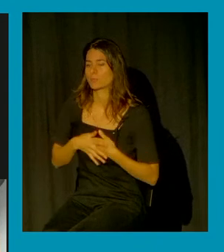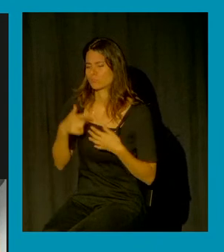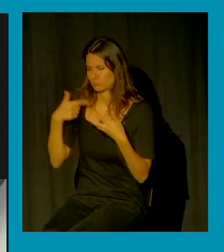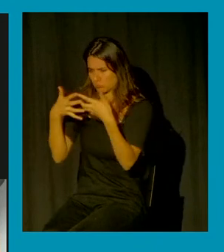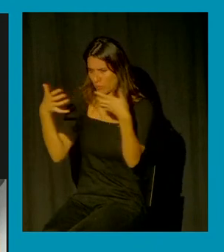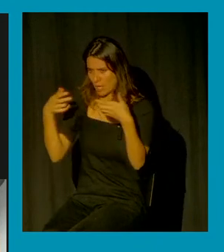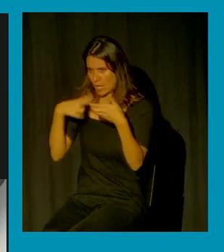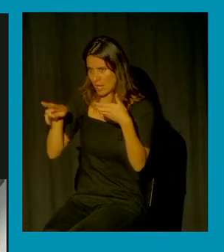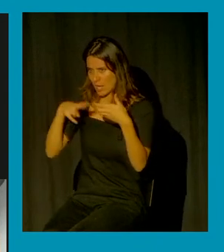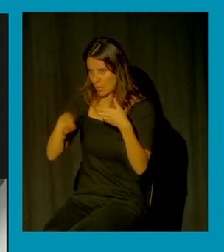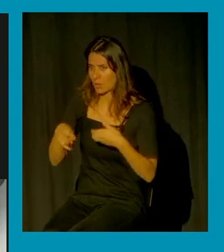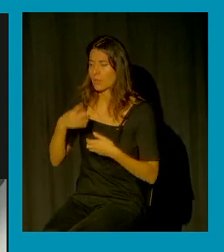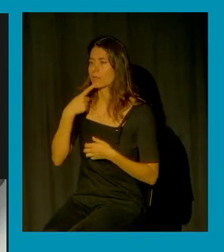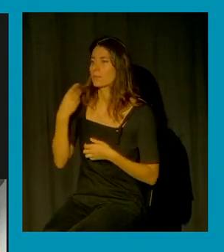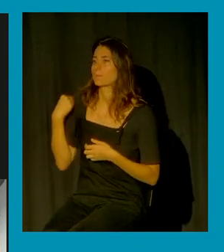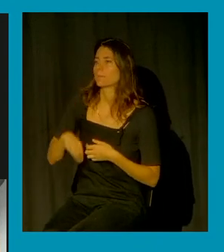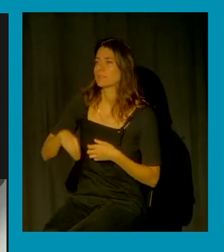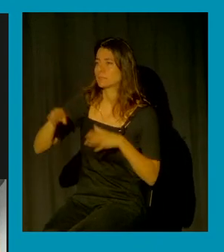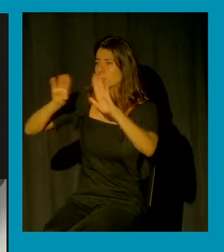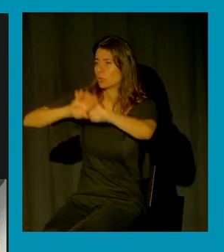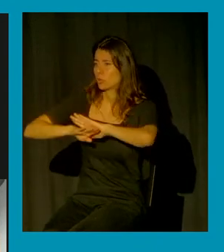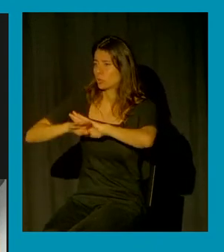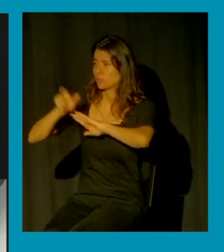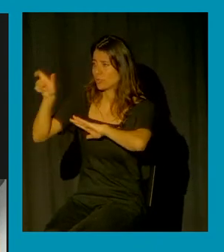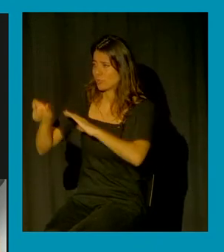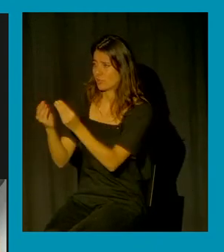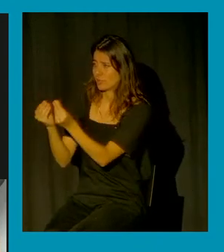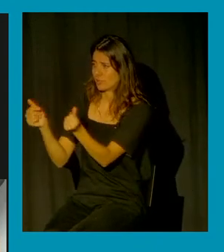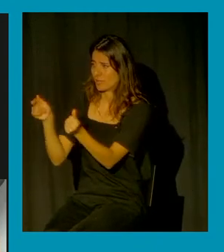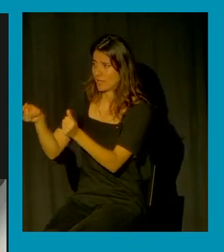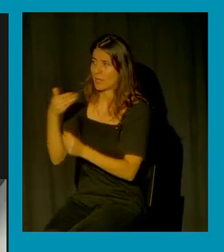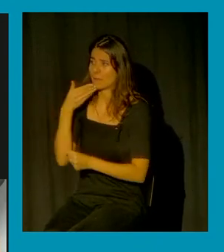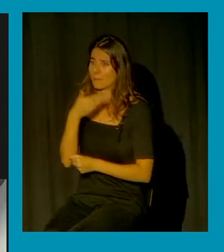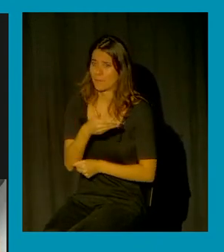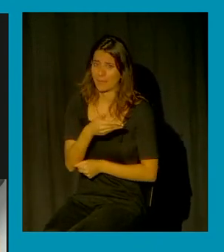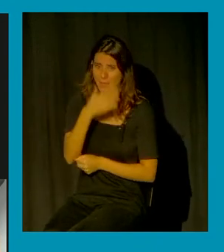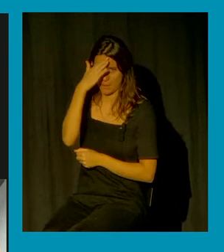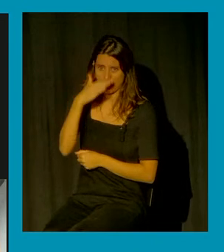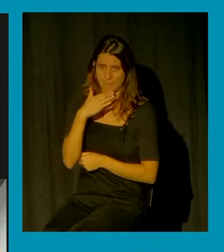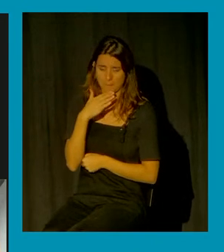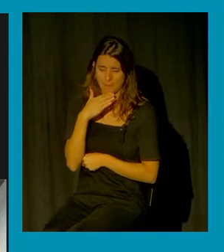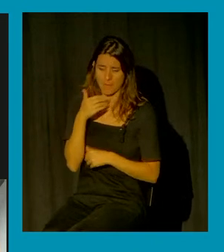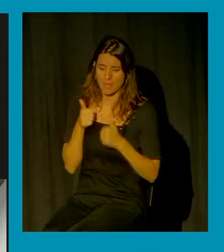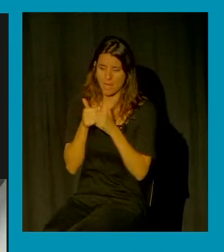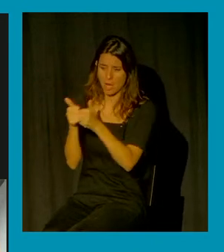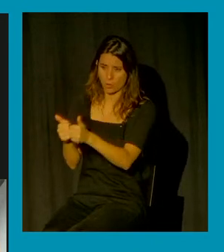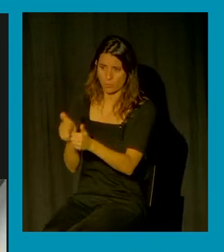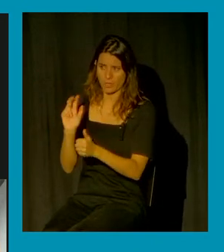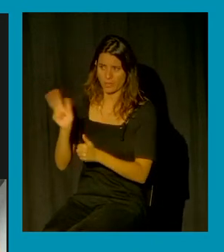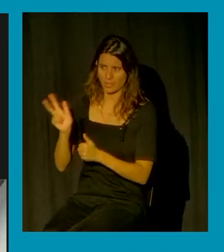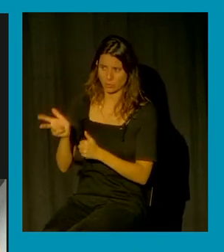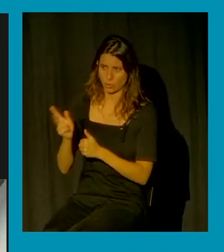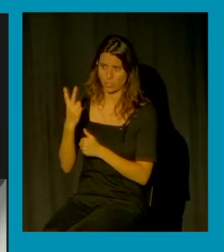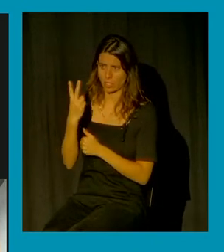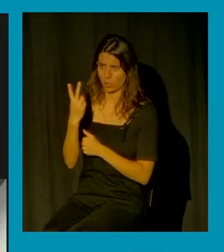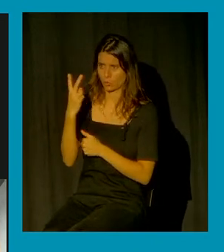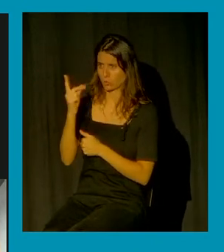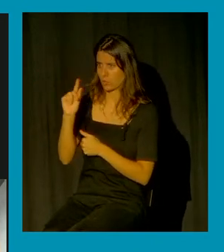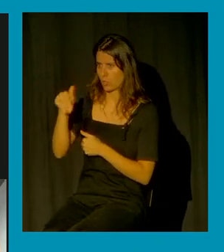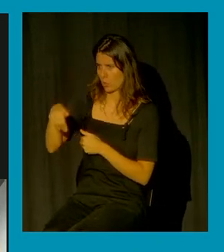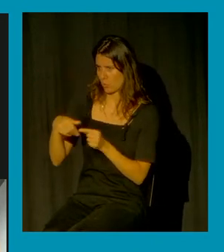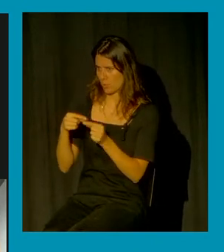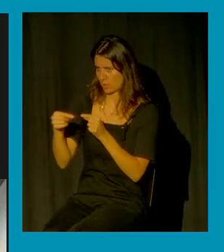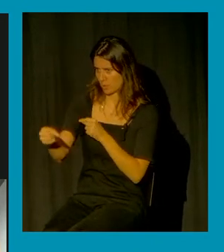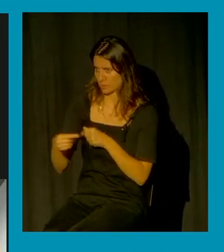que desapareció había pedido a su padre que les acercara en coche a una discoteca distante poco más de dos kilómetros de Alcácer la madre de Miriam